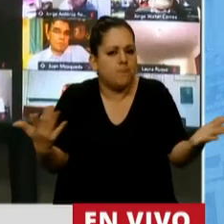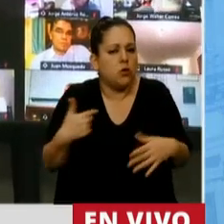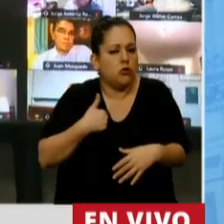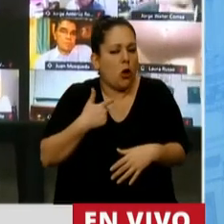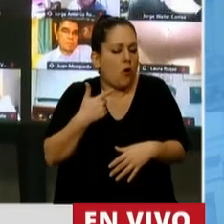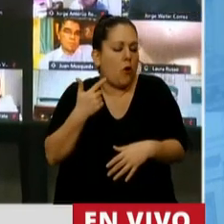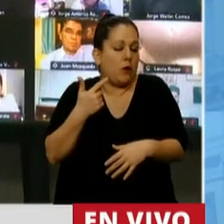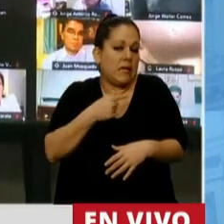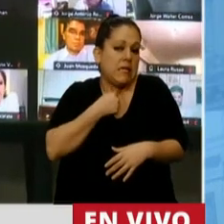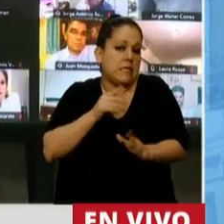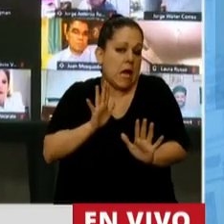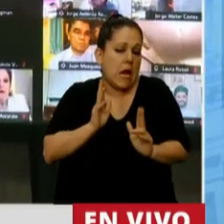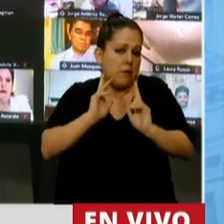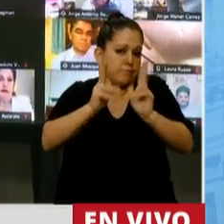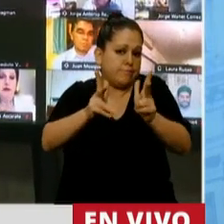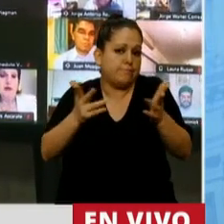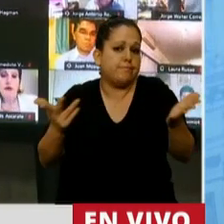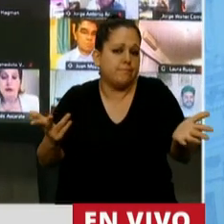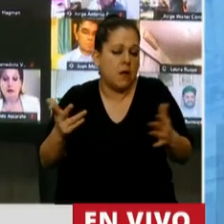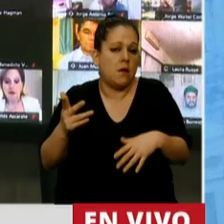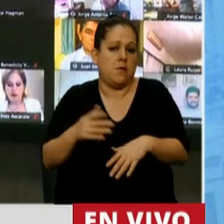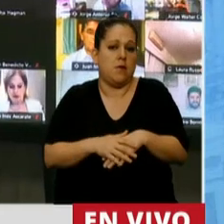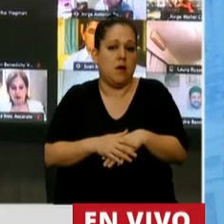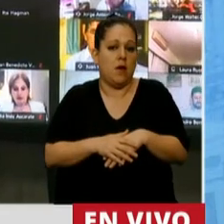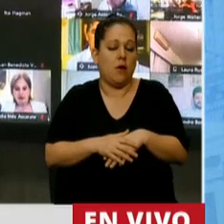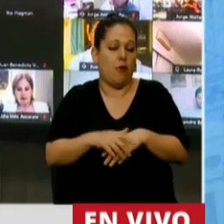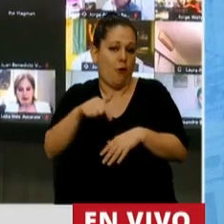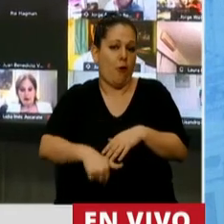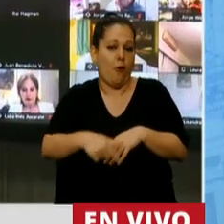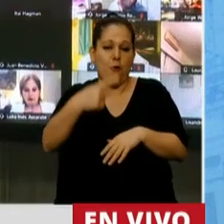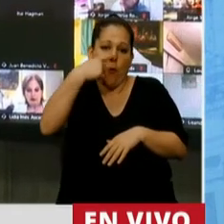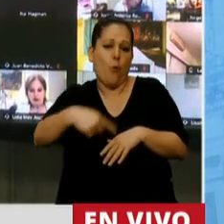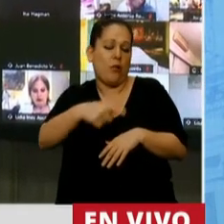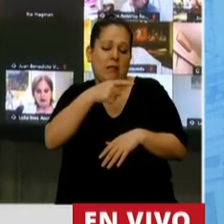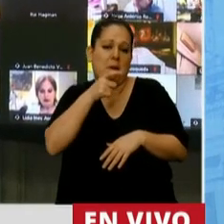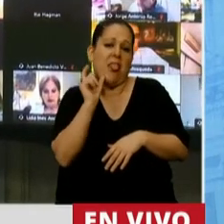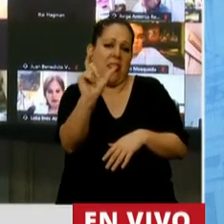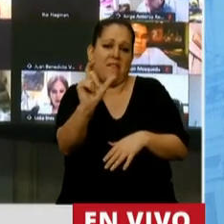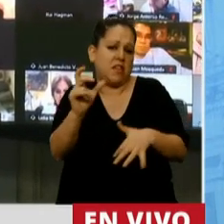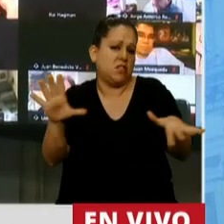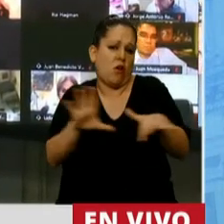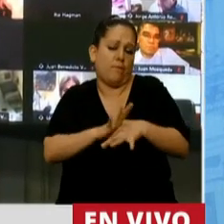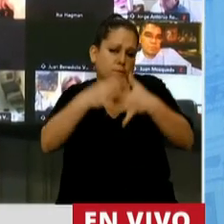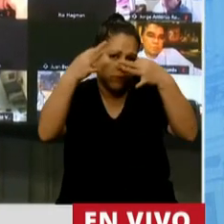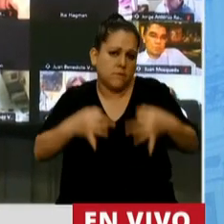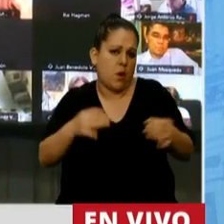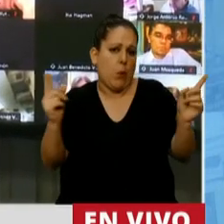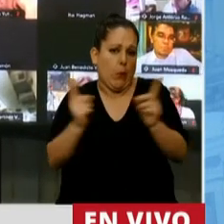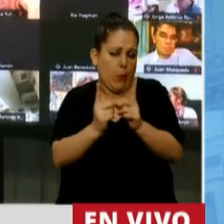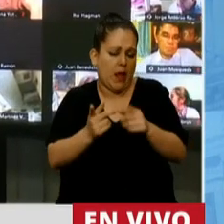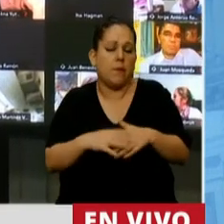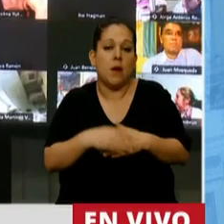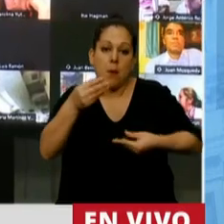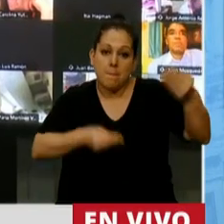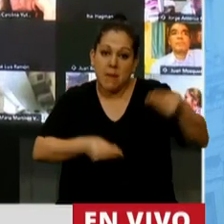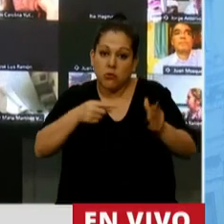a las 5 y 10 de la mañana la última definición breve. Yo creo el presupuesto lo debemos ver